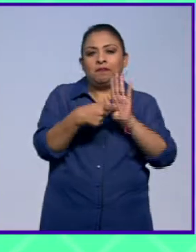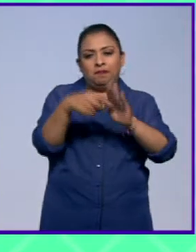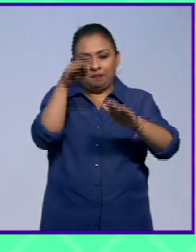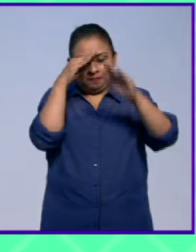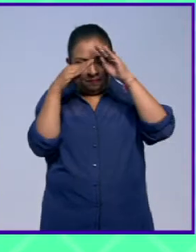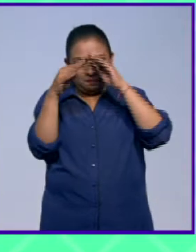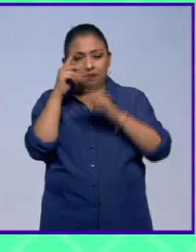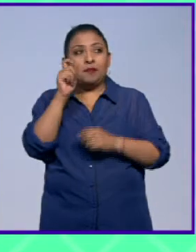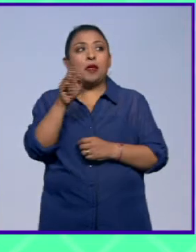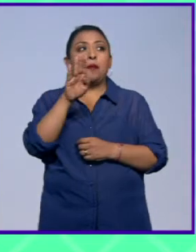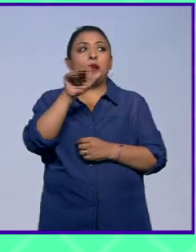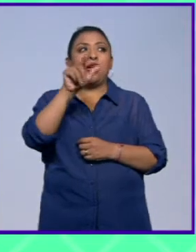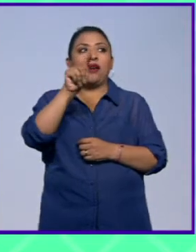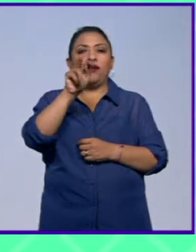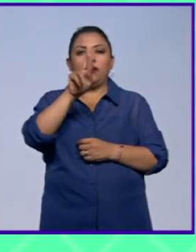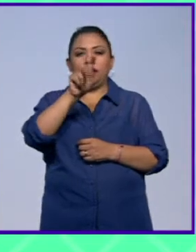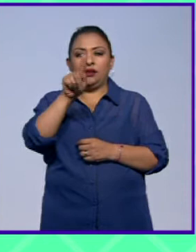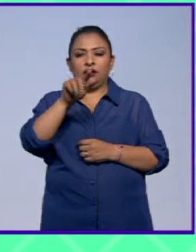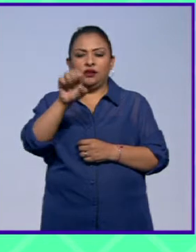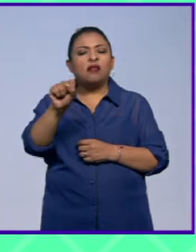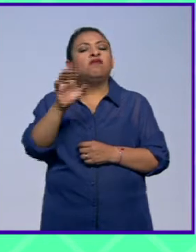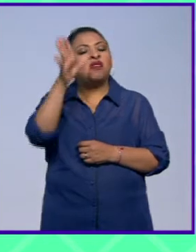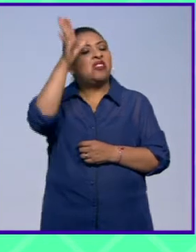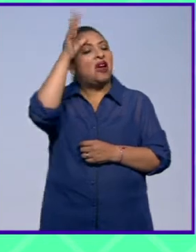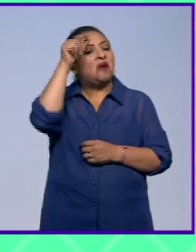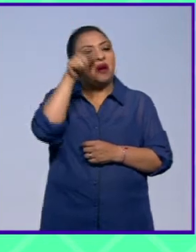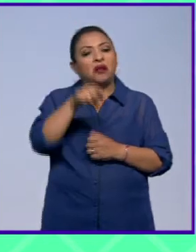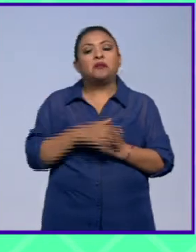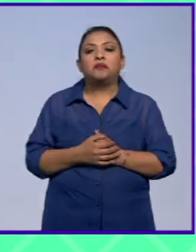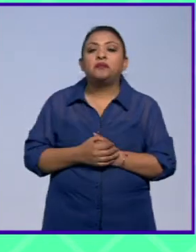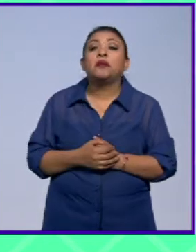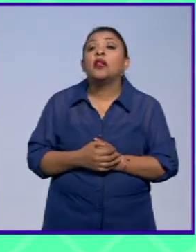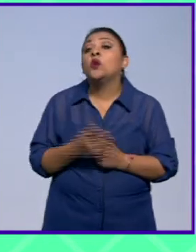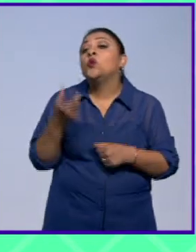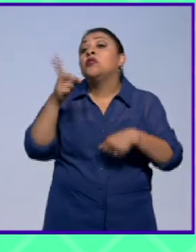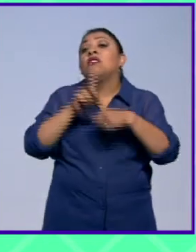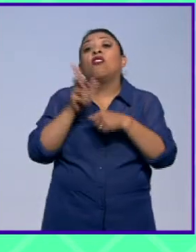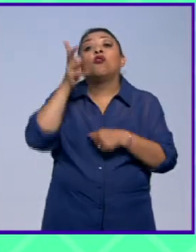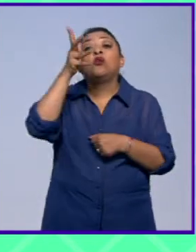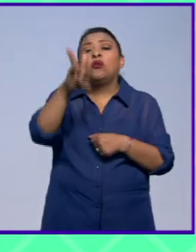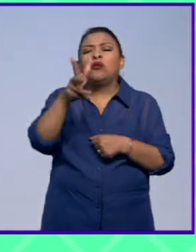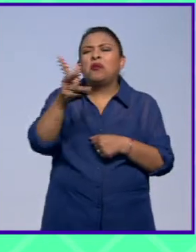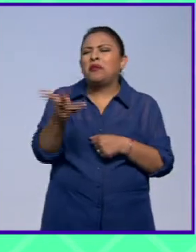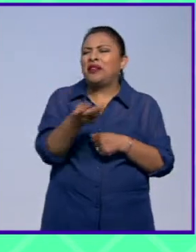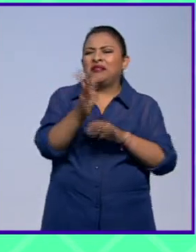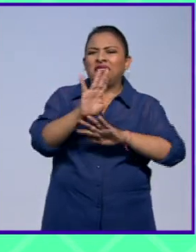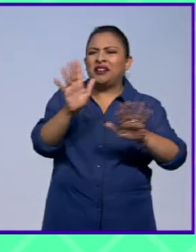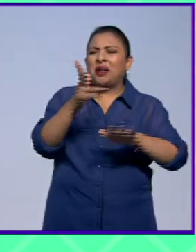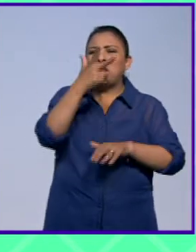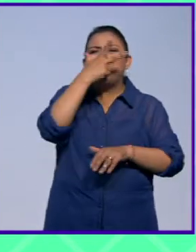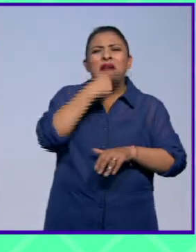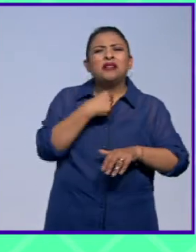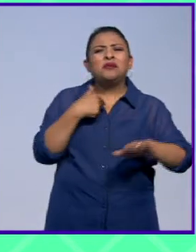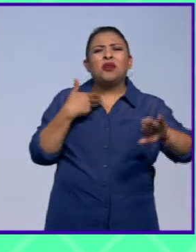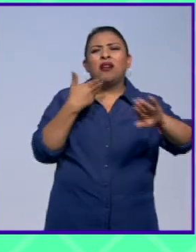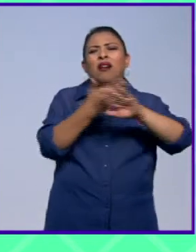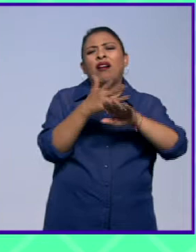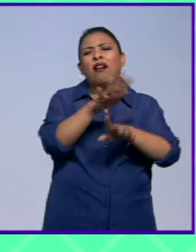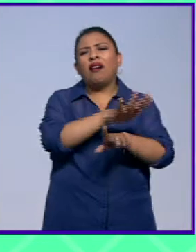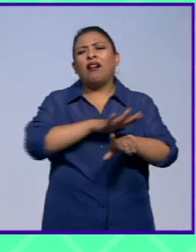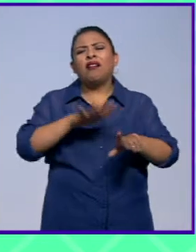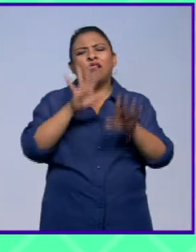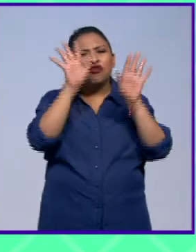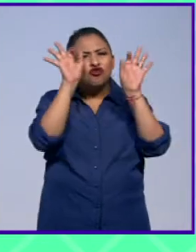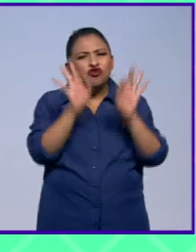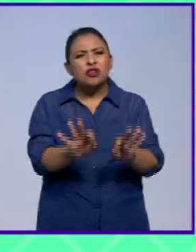reflexión y es de Beatrice y no puedo estar más de acuerdo con ella llegará un día en que no nos preguntemos algo así y el machismo se ataque en los ámbitos